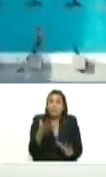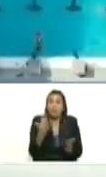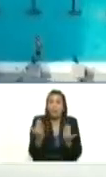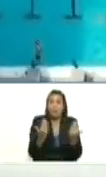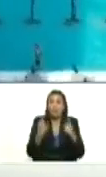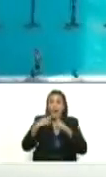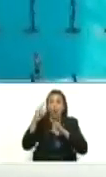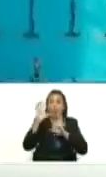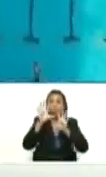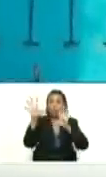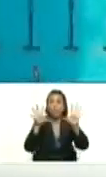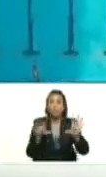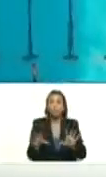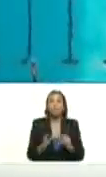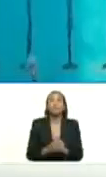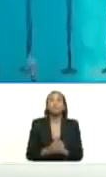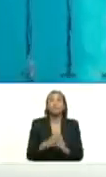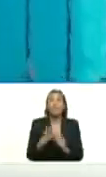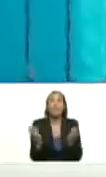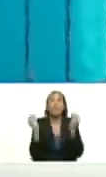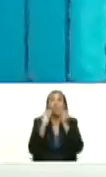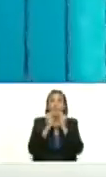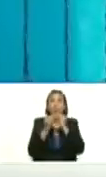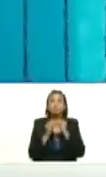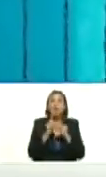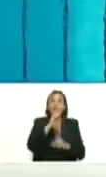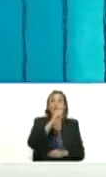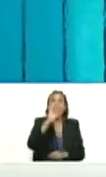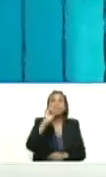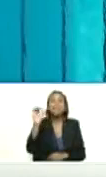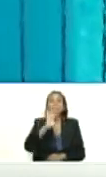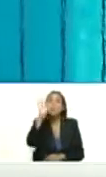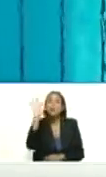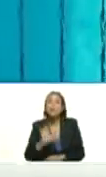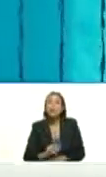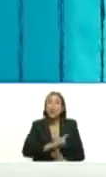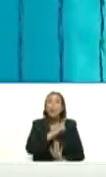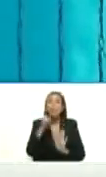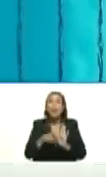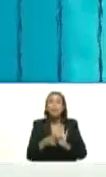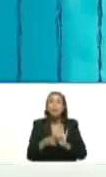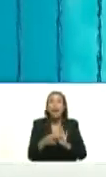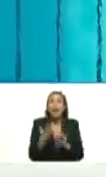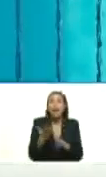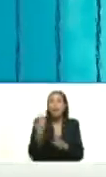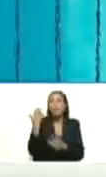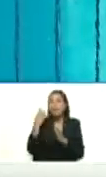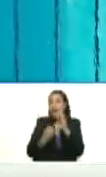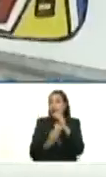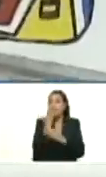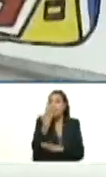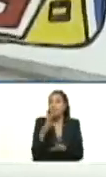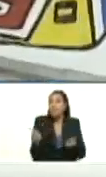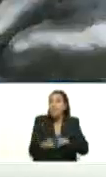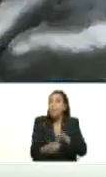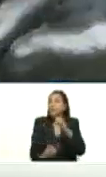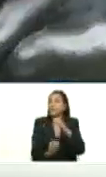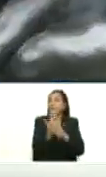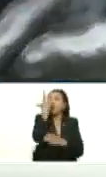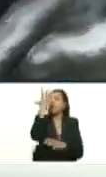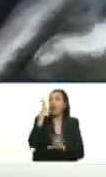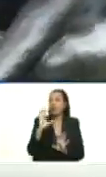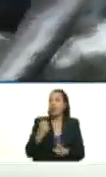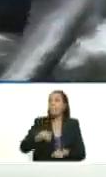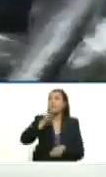tenemos que terminarla de recuperar al cien por ciento de manera original que quede como cuando fue